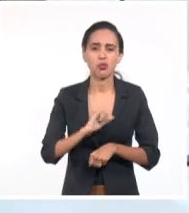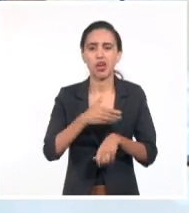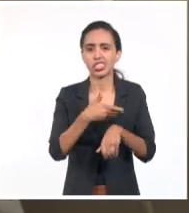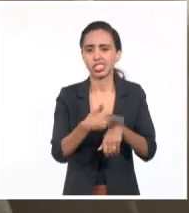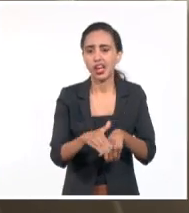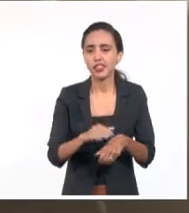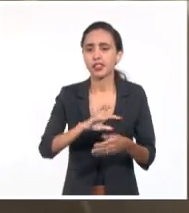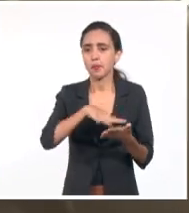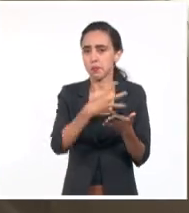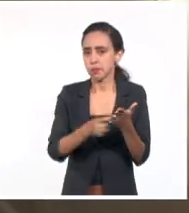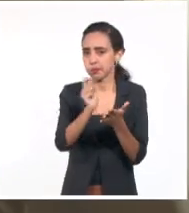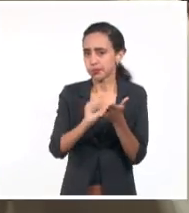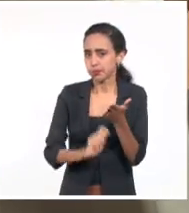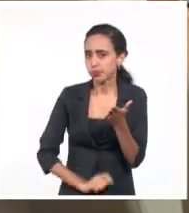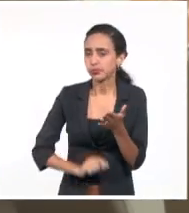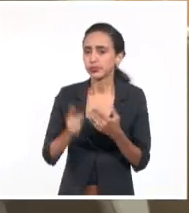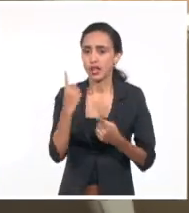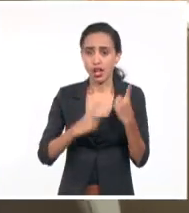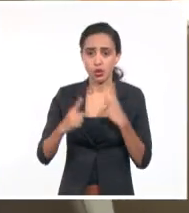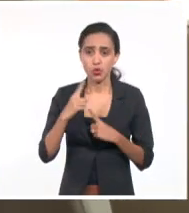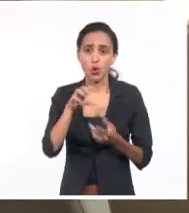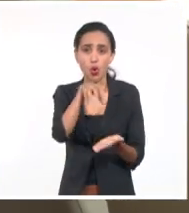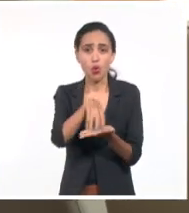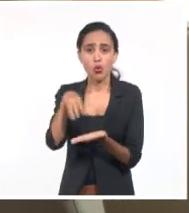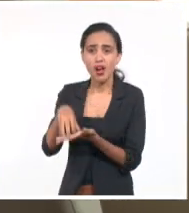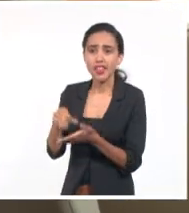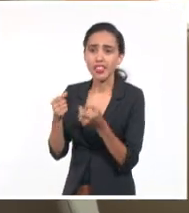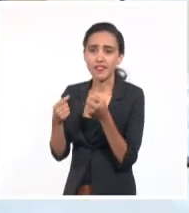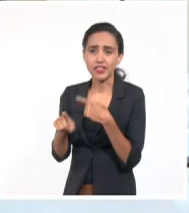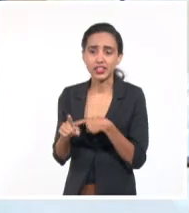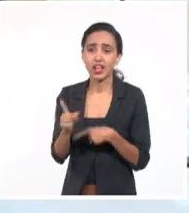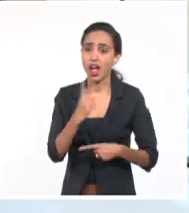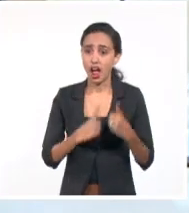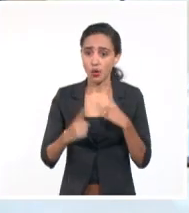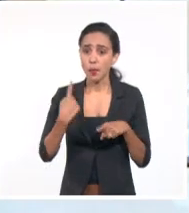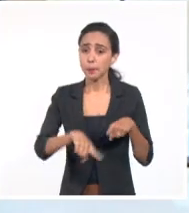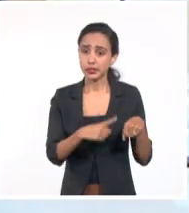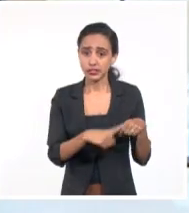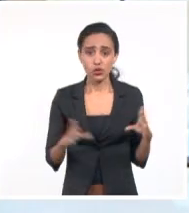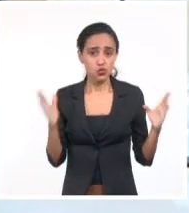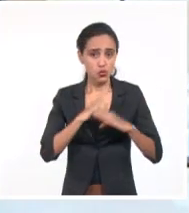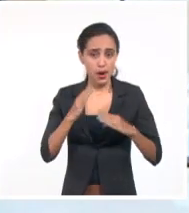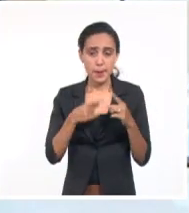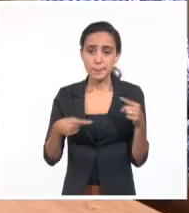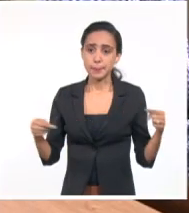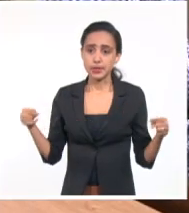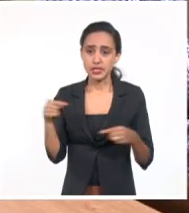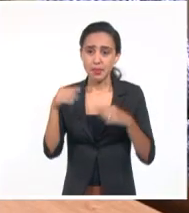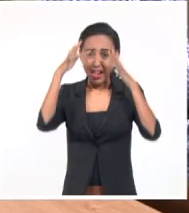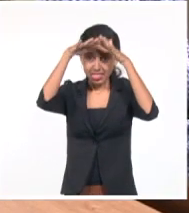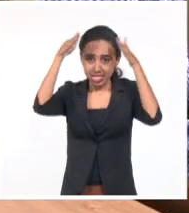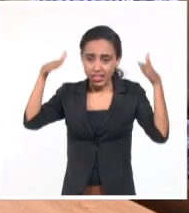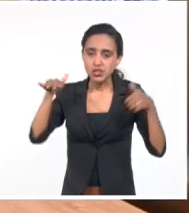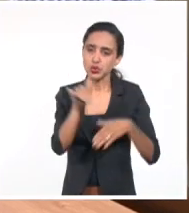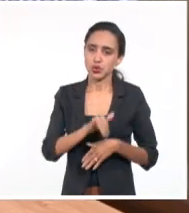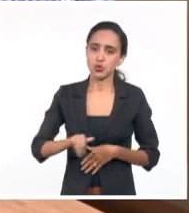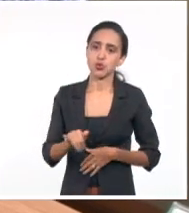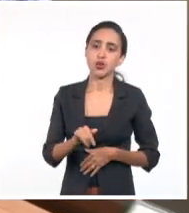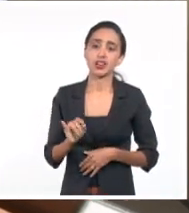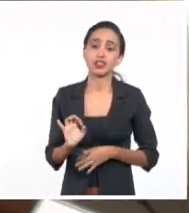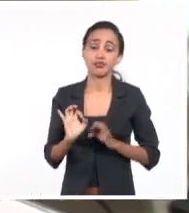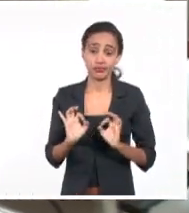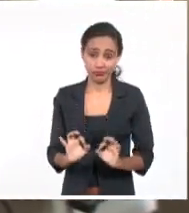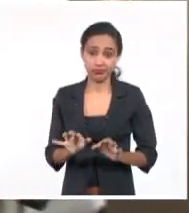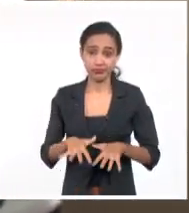de las planillas en no pocos puntos de venta, escasean algunos materiales, fundamentalmente techo. Ante esta realidad, el